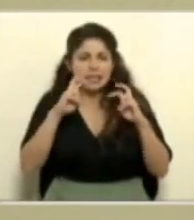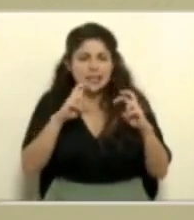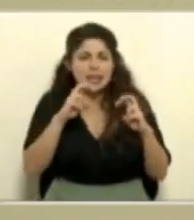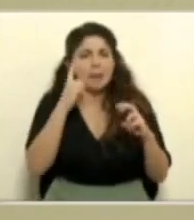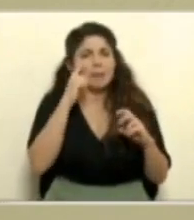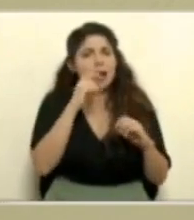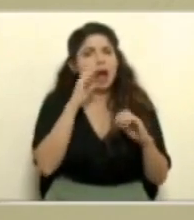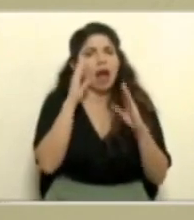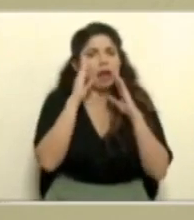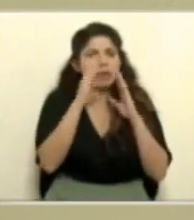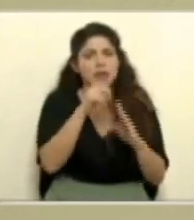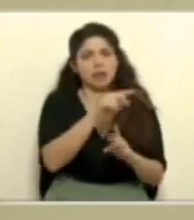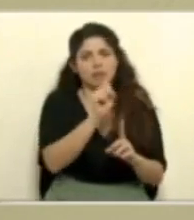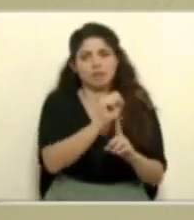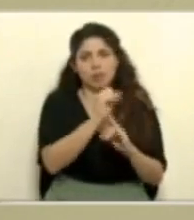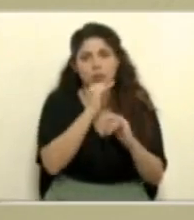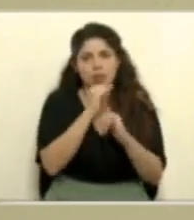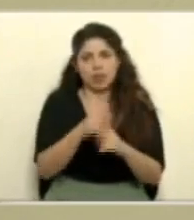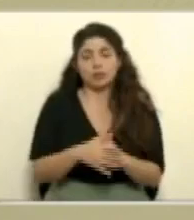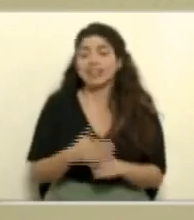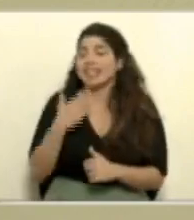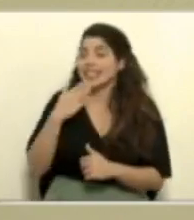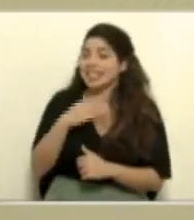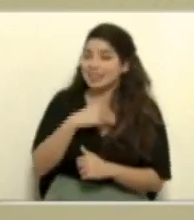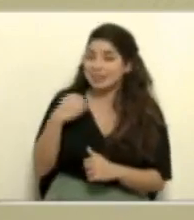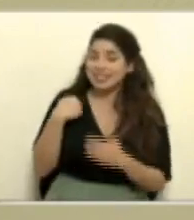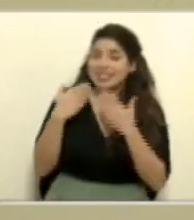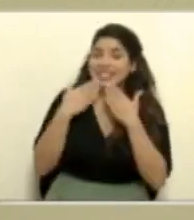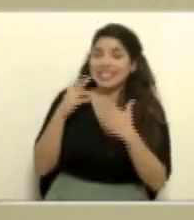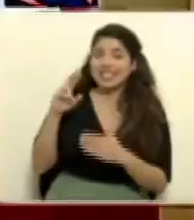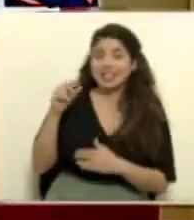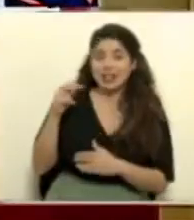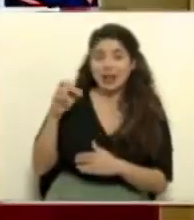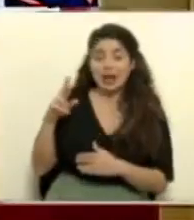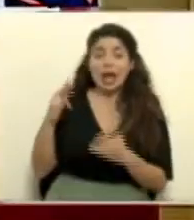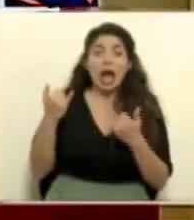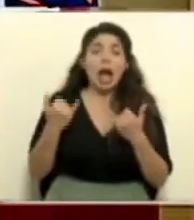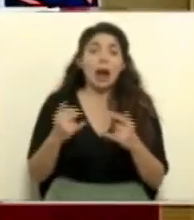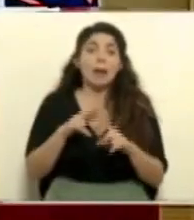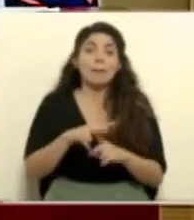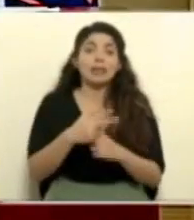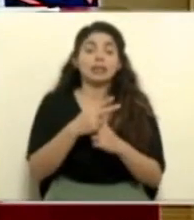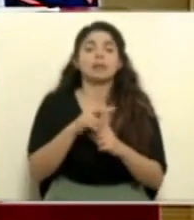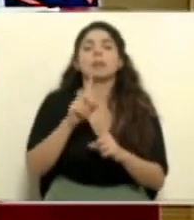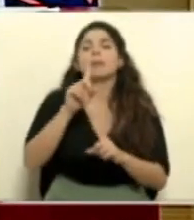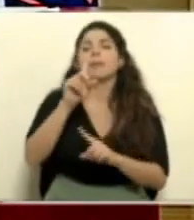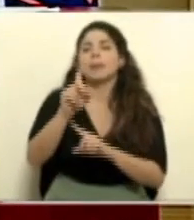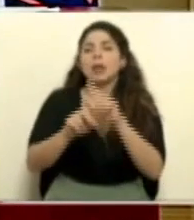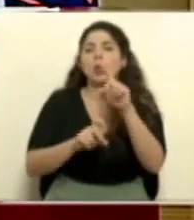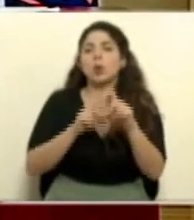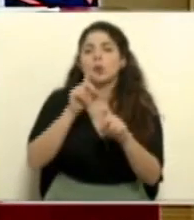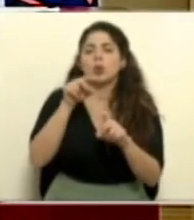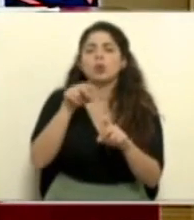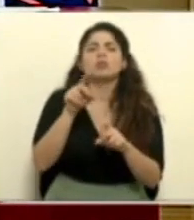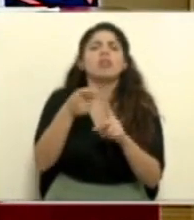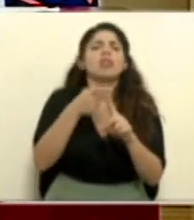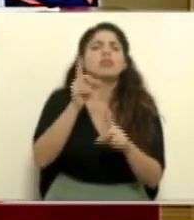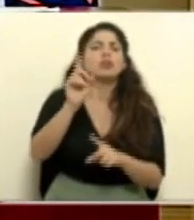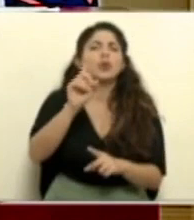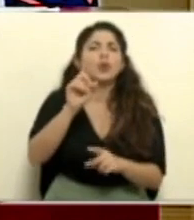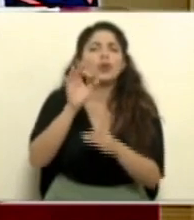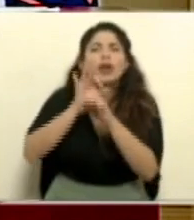de la denuncia muchas gracias ministro muchas gracias Roger iniciamos con el periodo de consultas de los medios